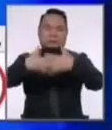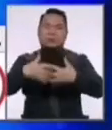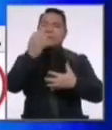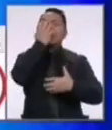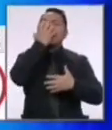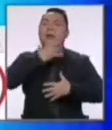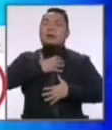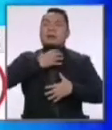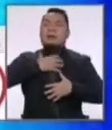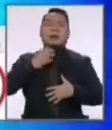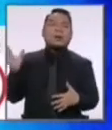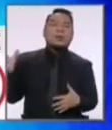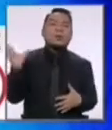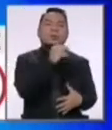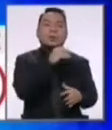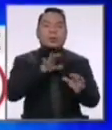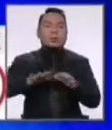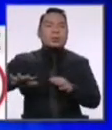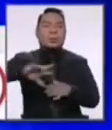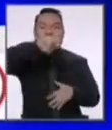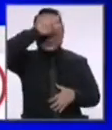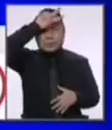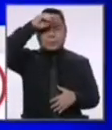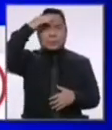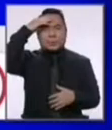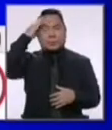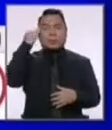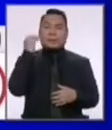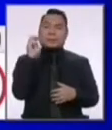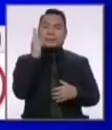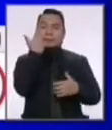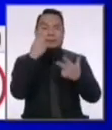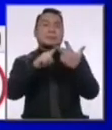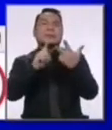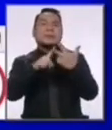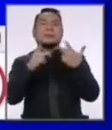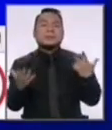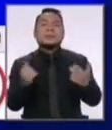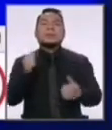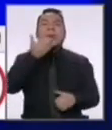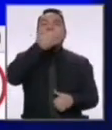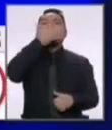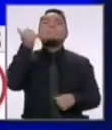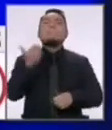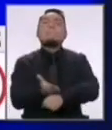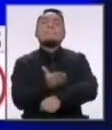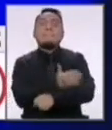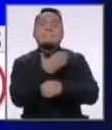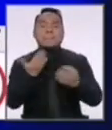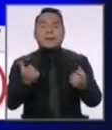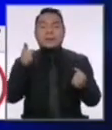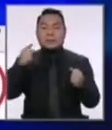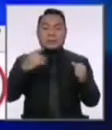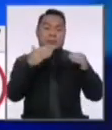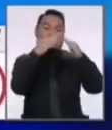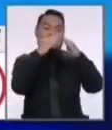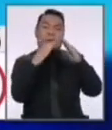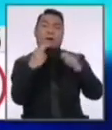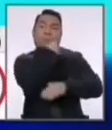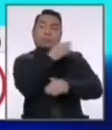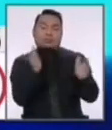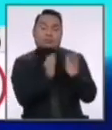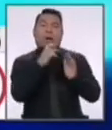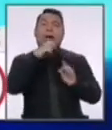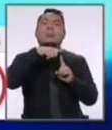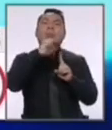en todos los distritos del Perú. Y tercero, voy a mejorar las postas y centros de